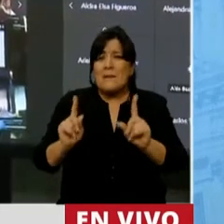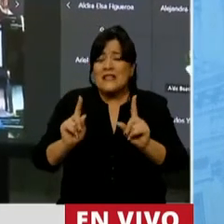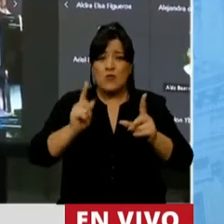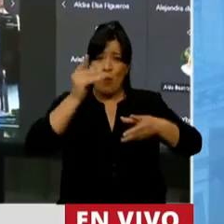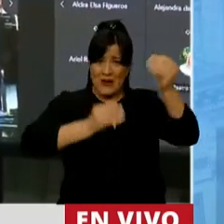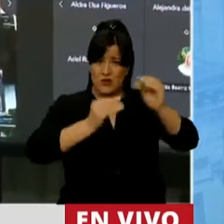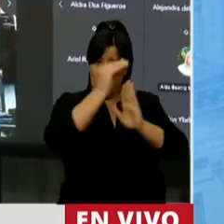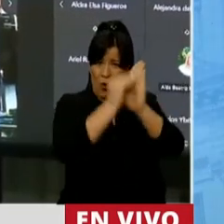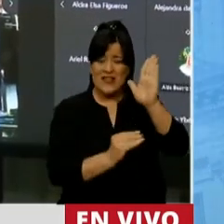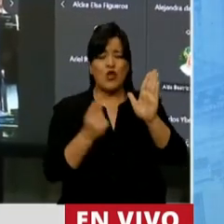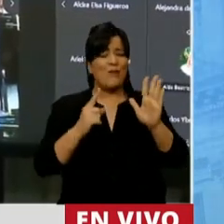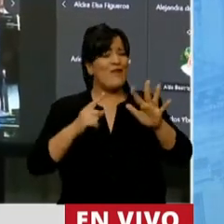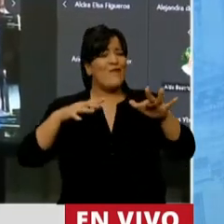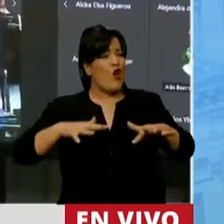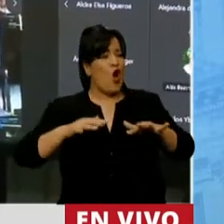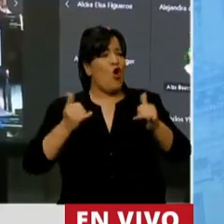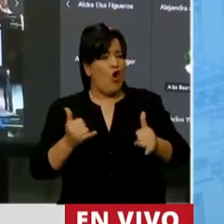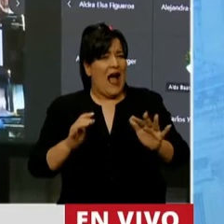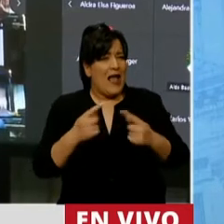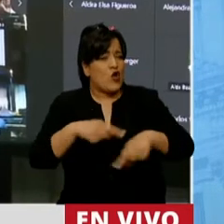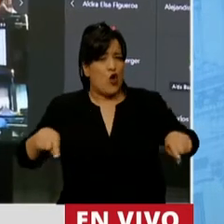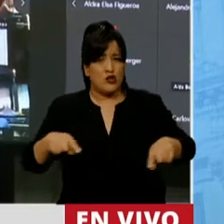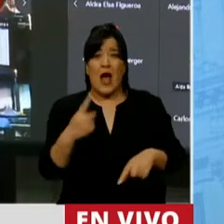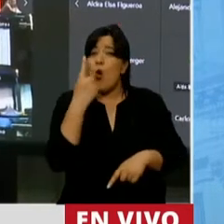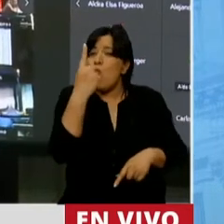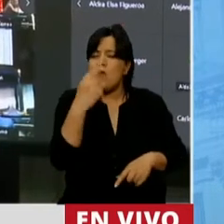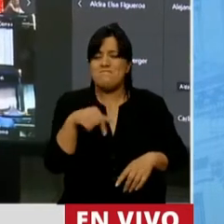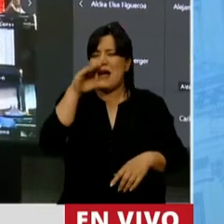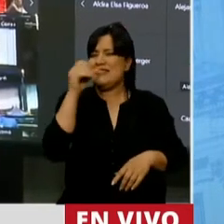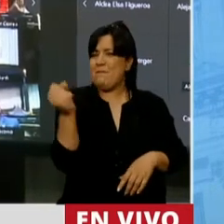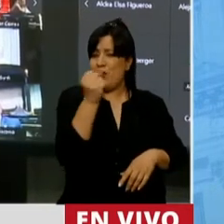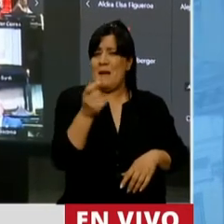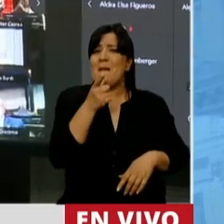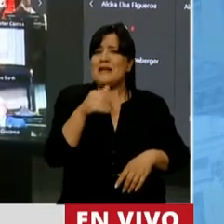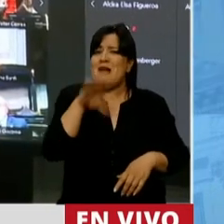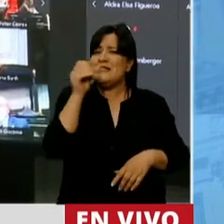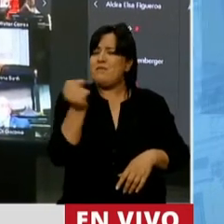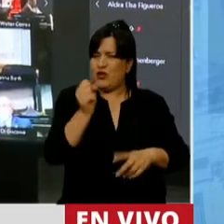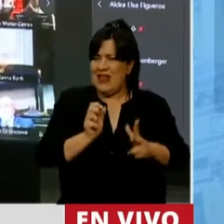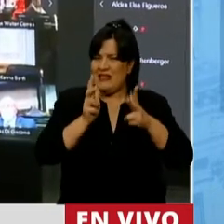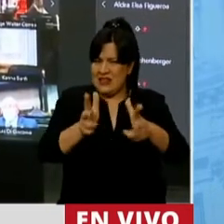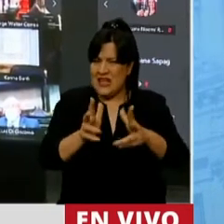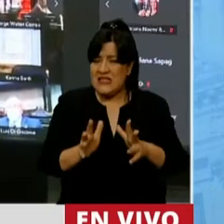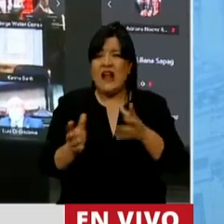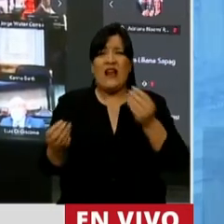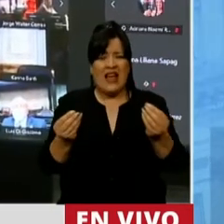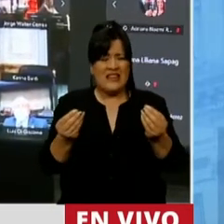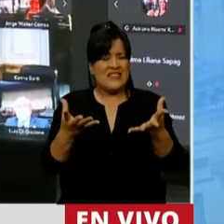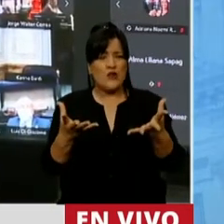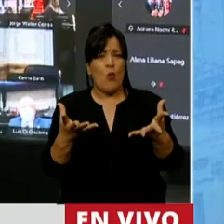presupuesto. Hay una que pongo de relieve porque me parece que es más importante, que es la